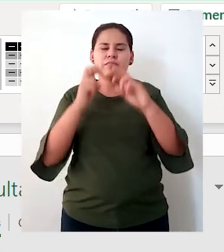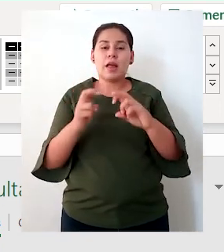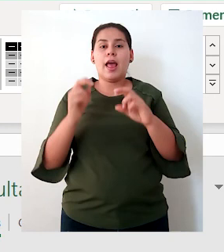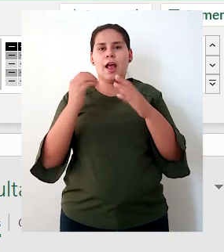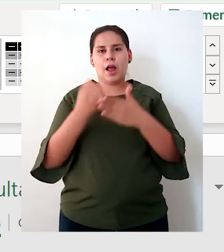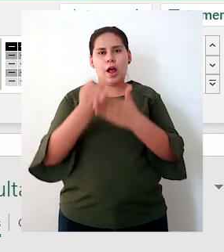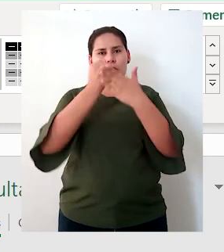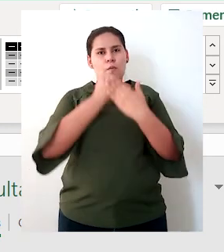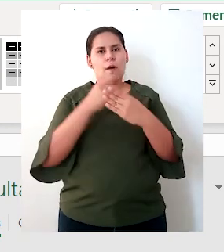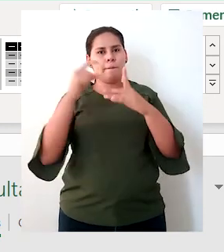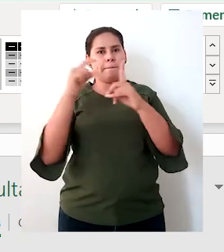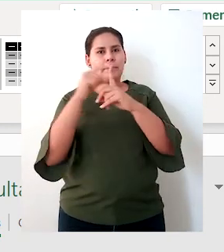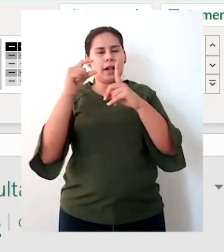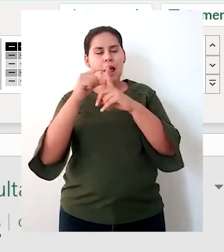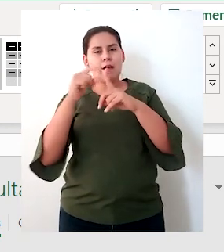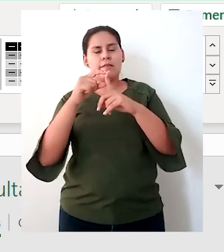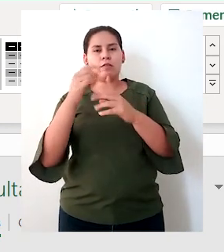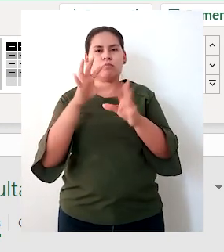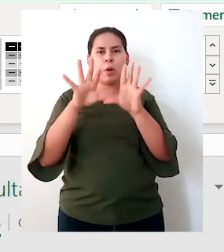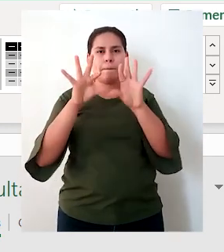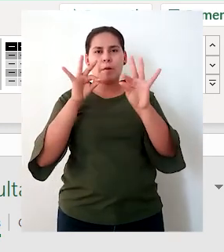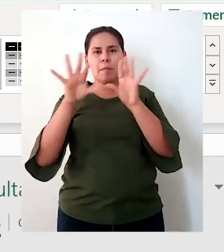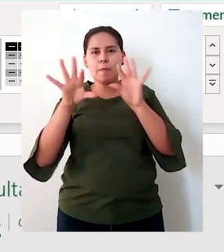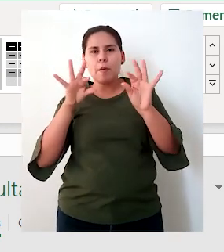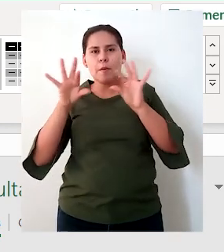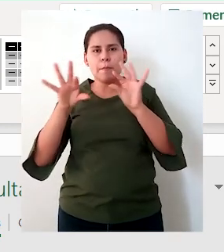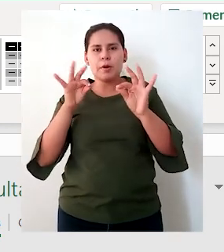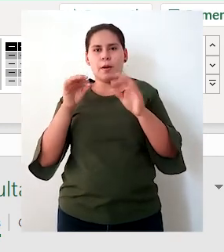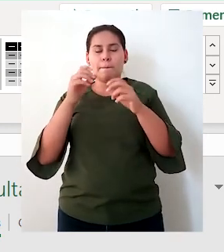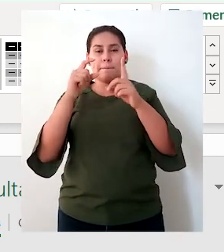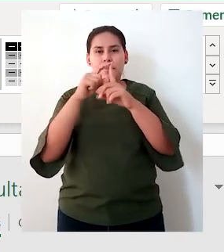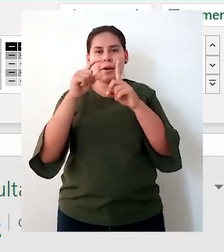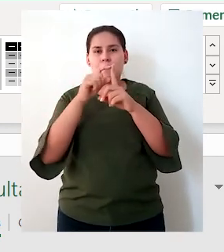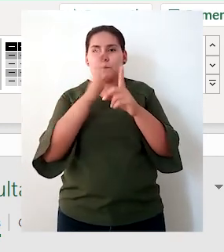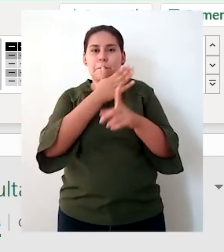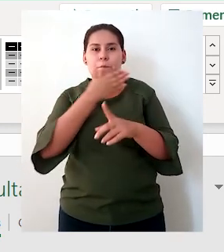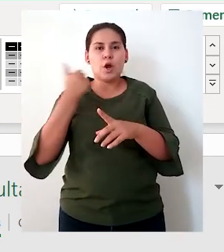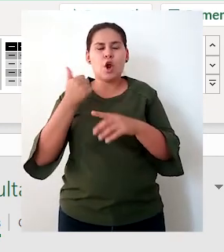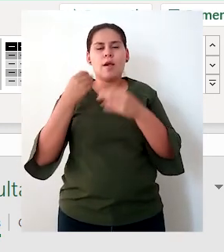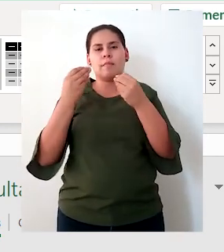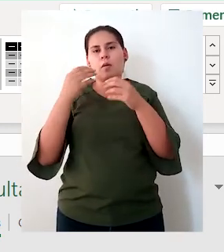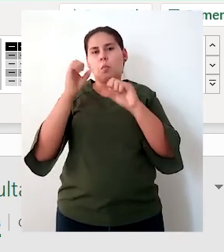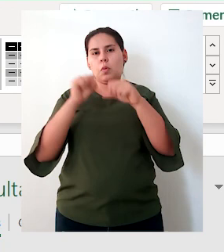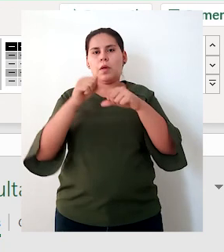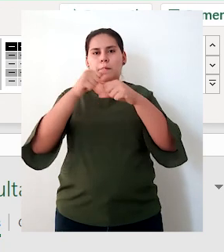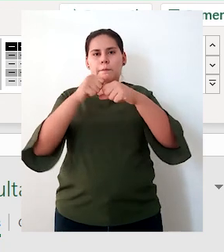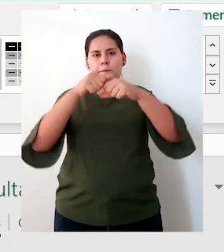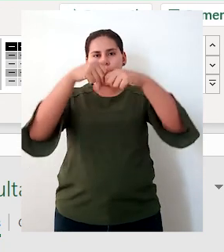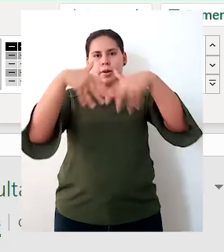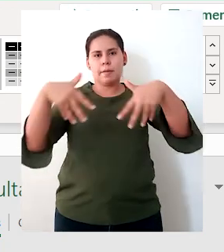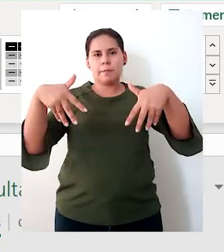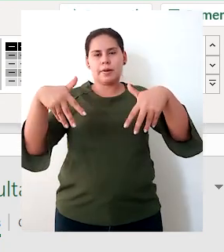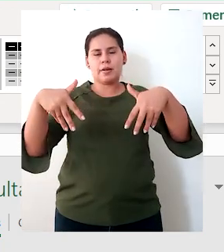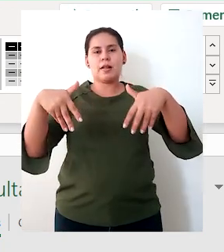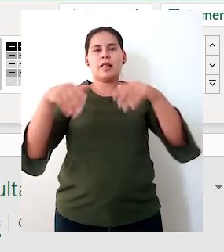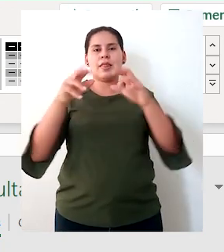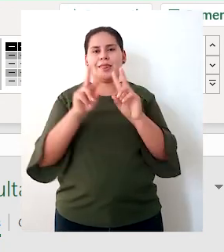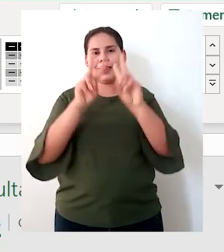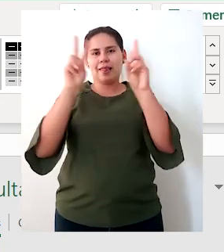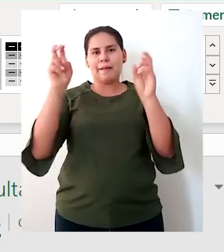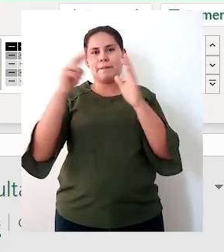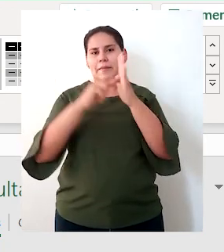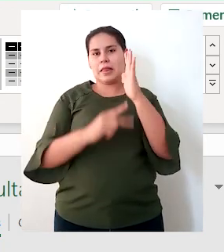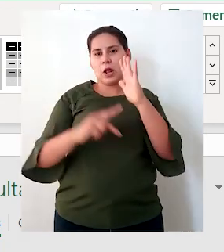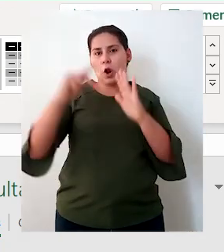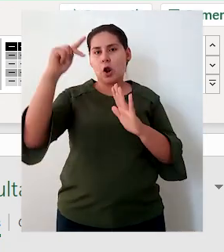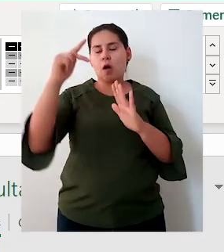los términos, seleccionar los mejores términos de aquí, para poder construir un mapa de trayectoria tecnológica